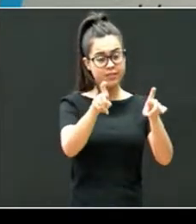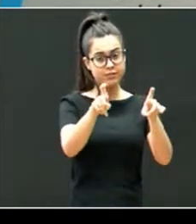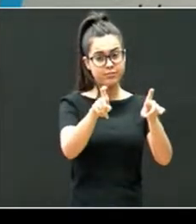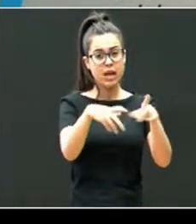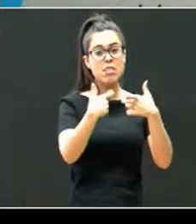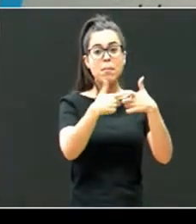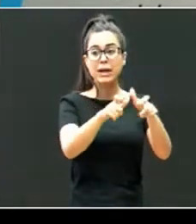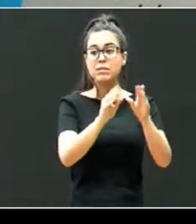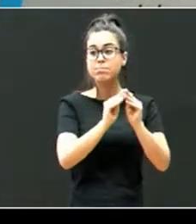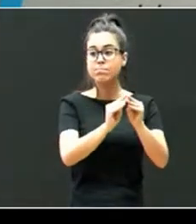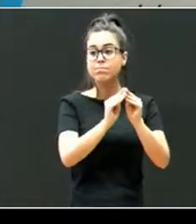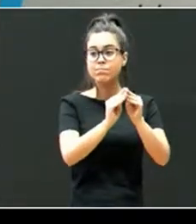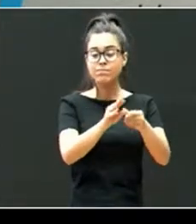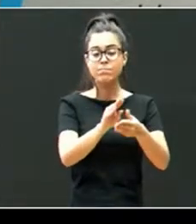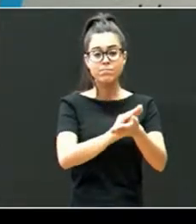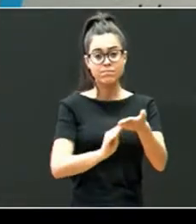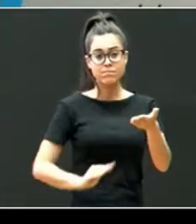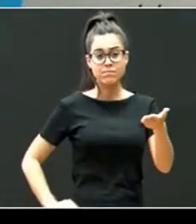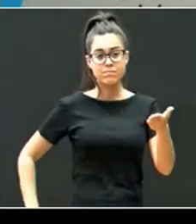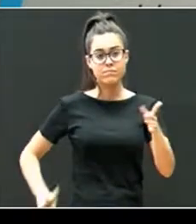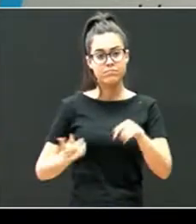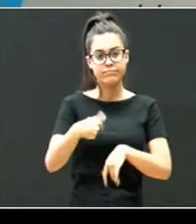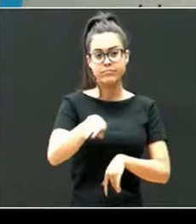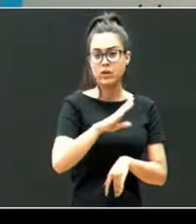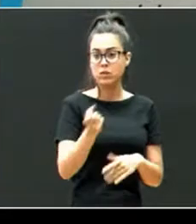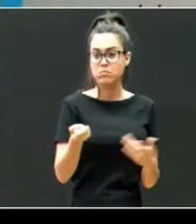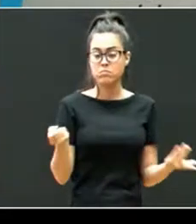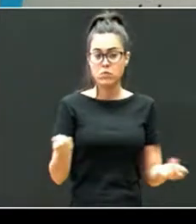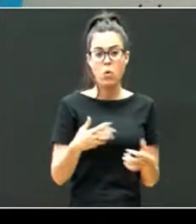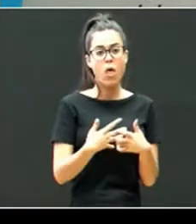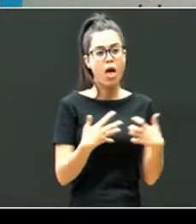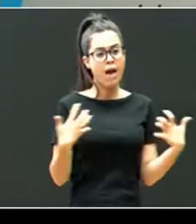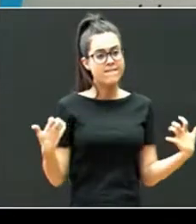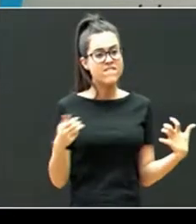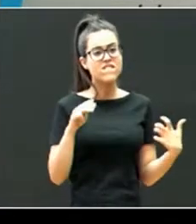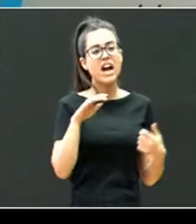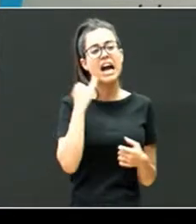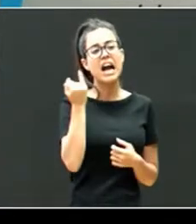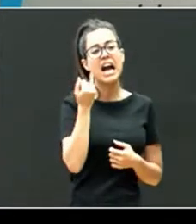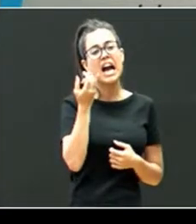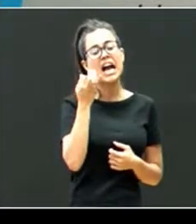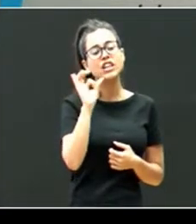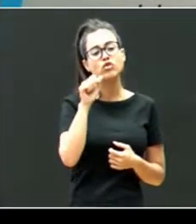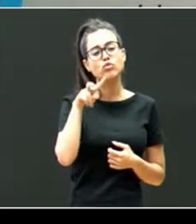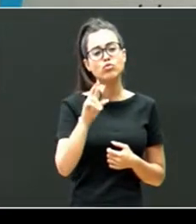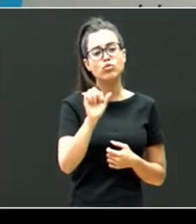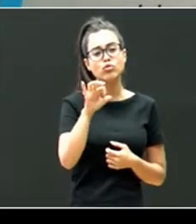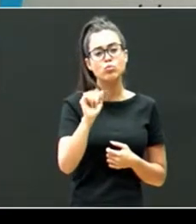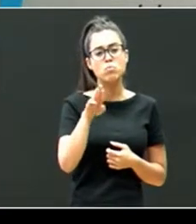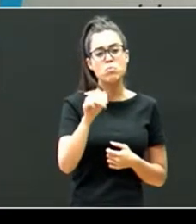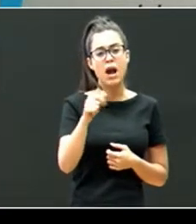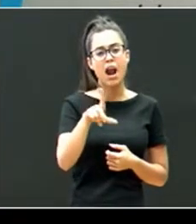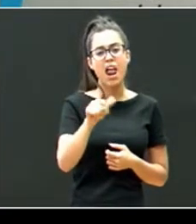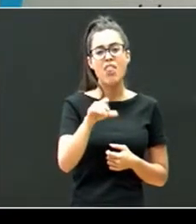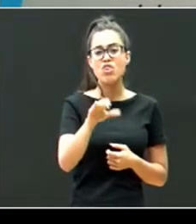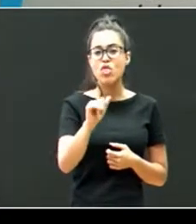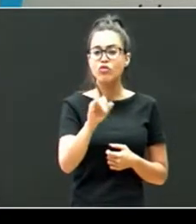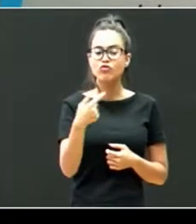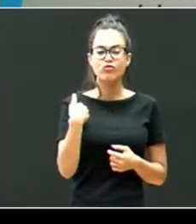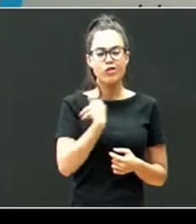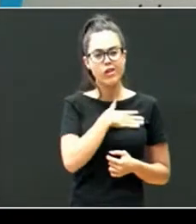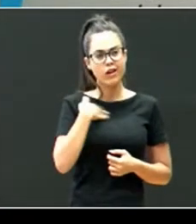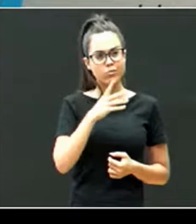departamento es con lo que se nos da la bienvenida y es una frase de Jesús Palacios y creo que es con lo que me gustaría que os quedarais.